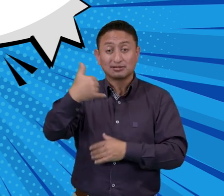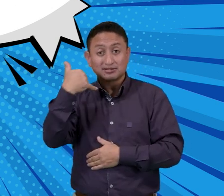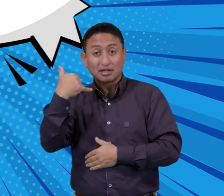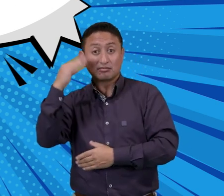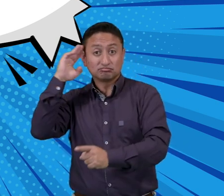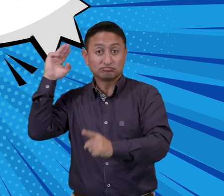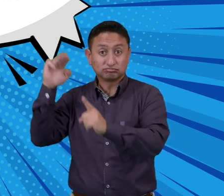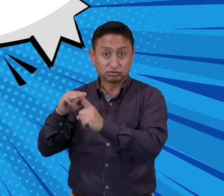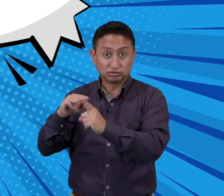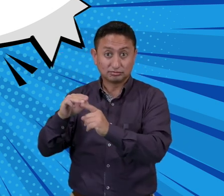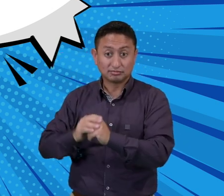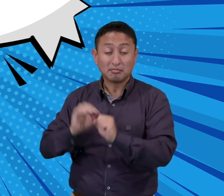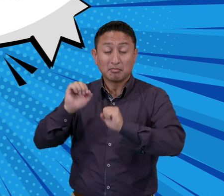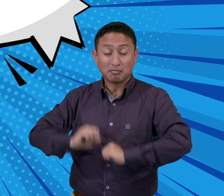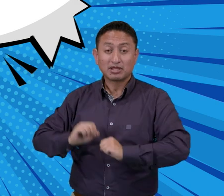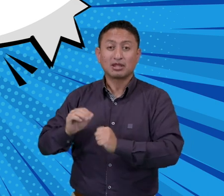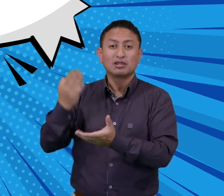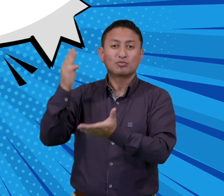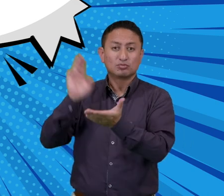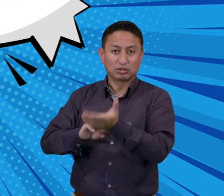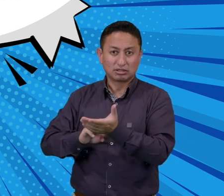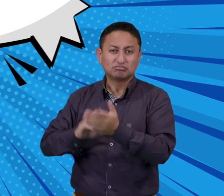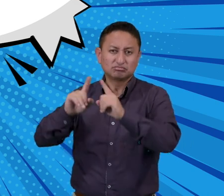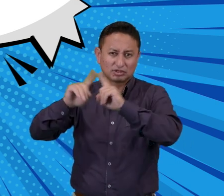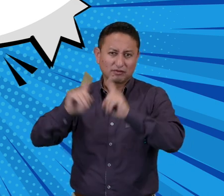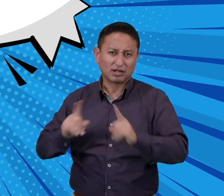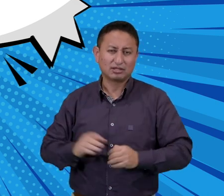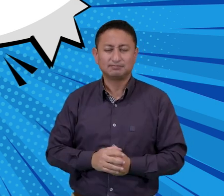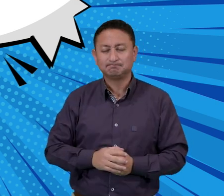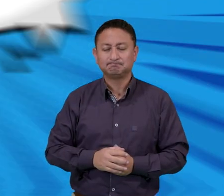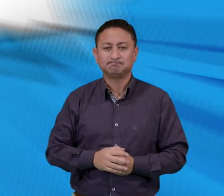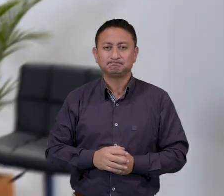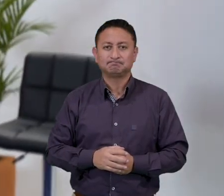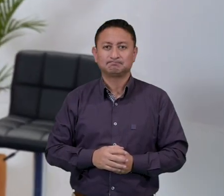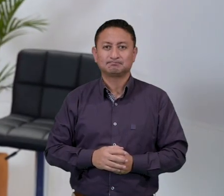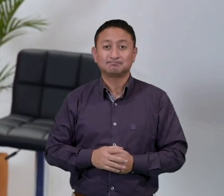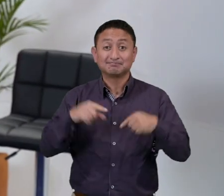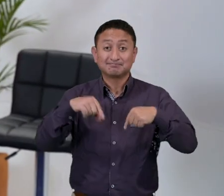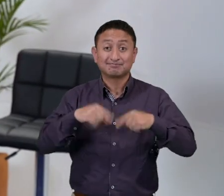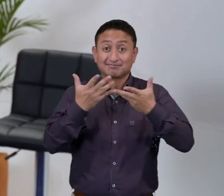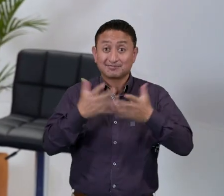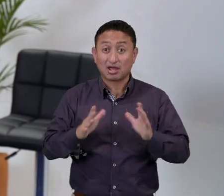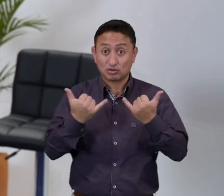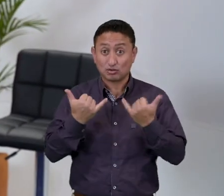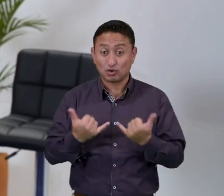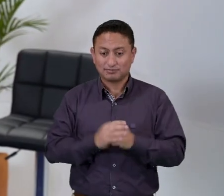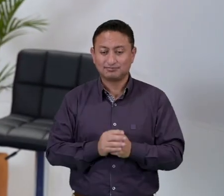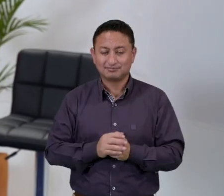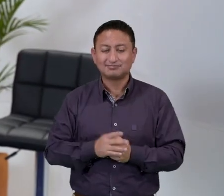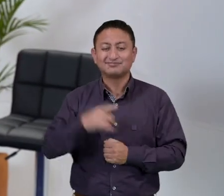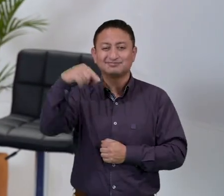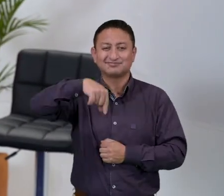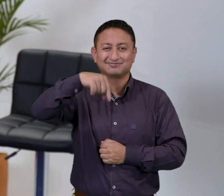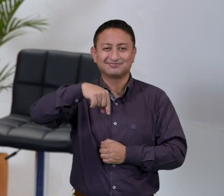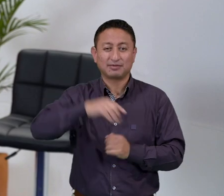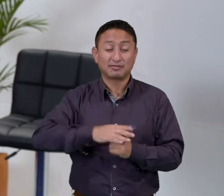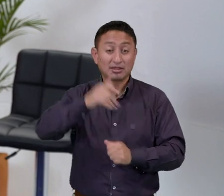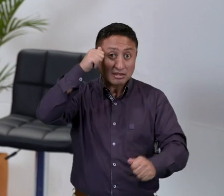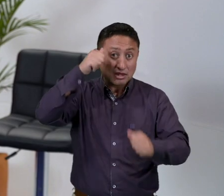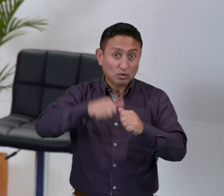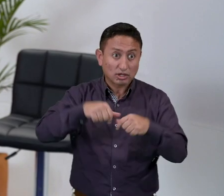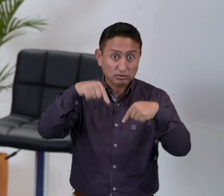telefónicos y escritos, tanto en medios tradicionales como en medios digitales. Es todo por la clase de hoy en Haga LBT.